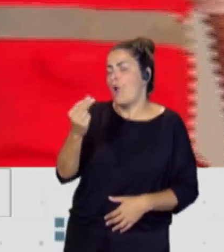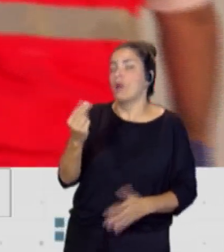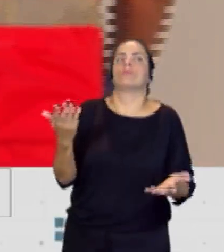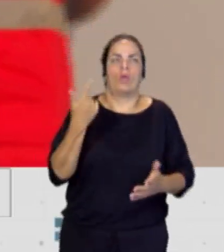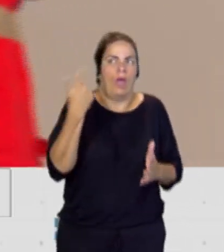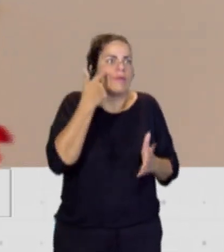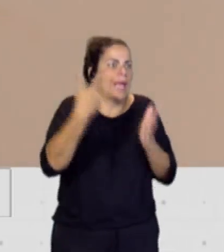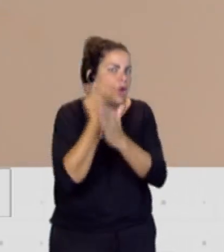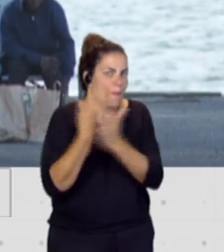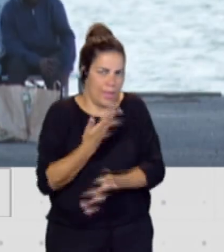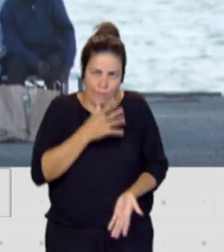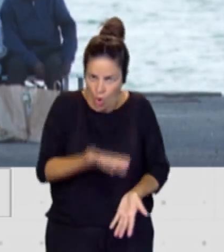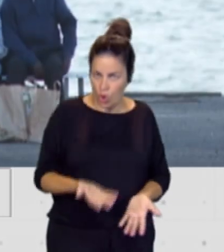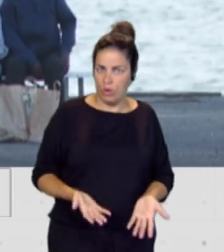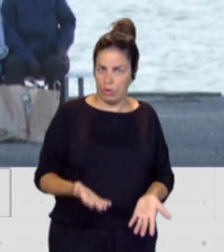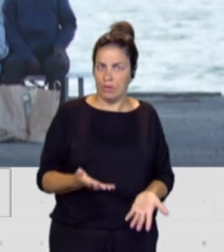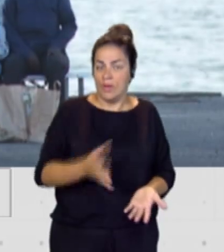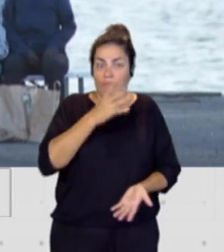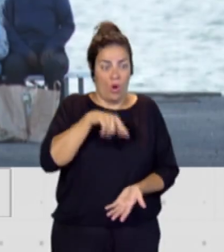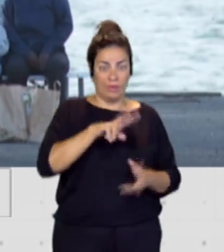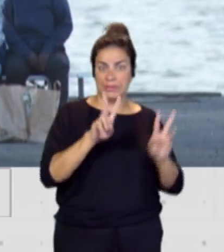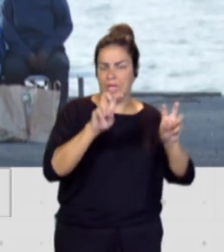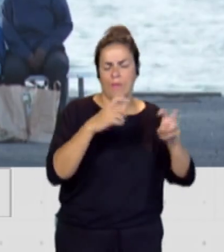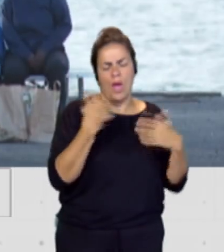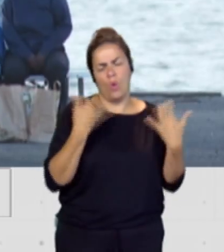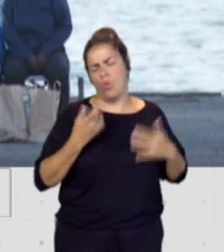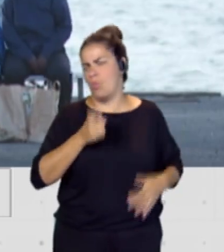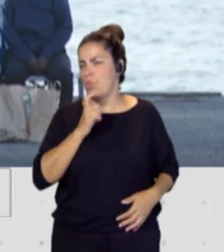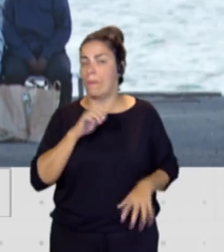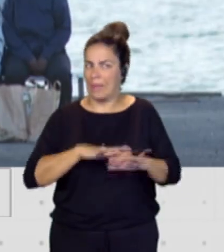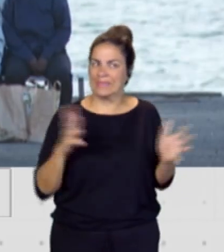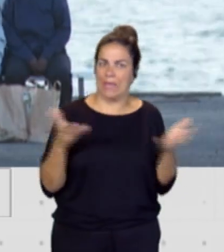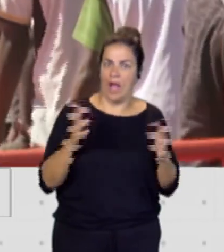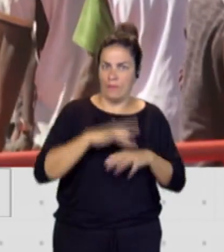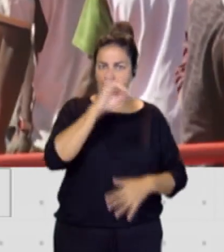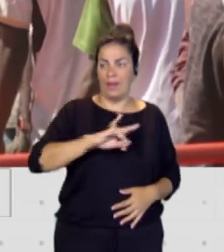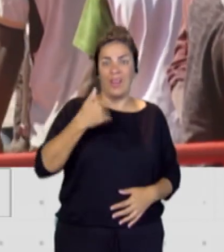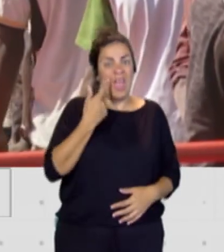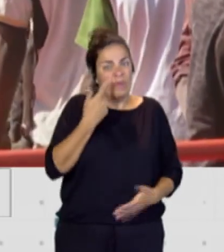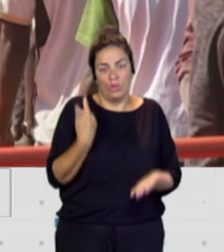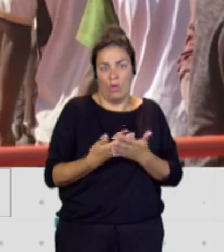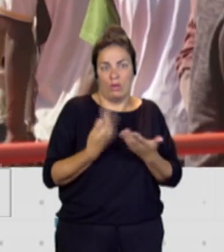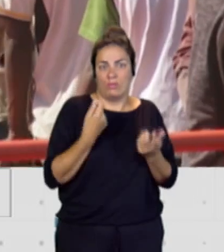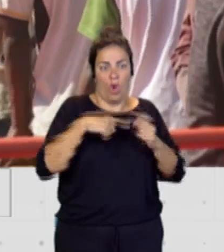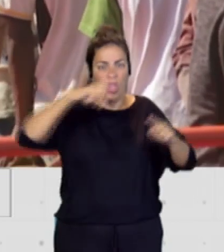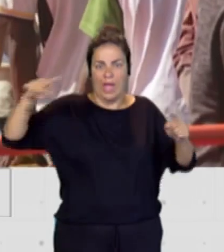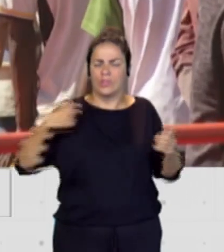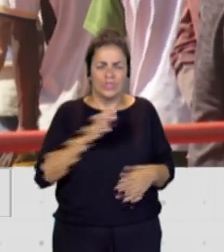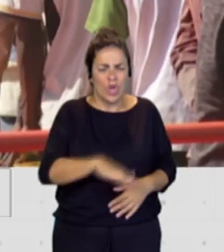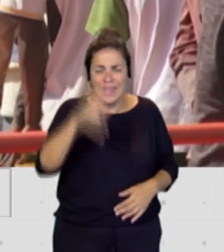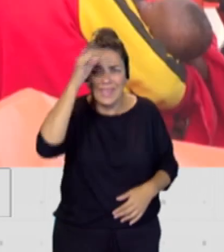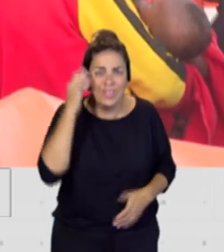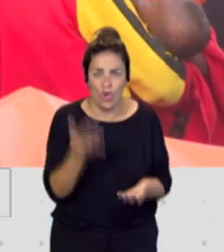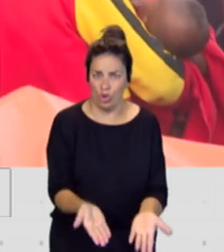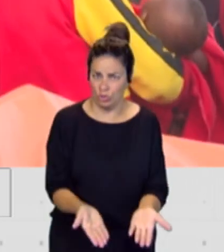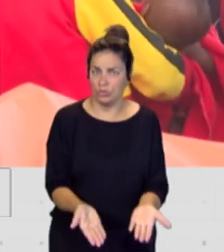explicaciones porque esto es un tema absolutamente complejo y grave para Canarias. Hemos visto los datos, son niños y niñas. Prevemos